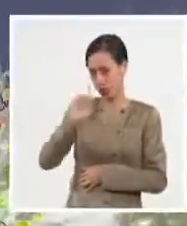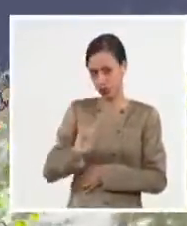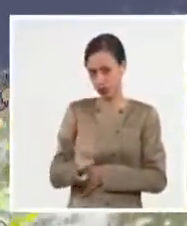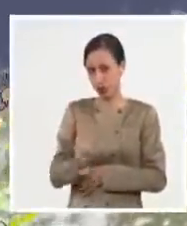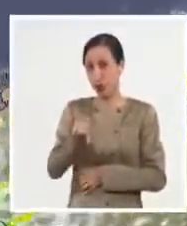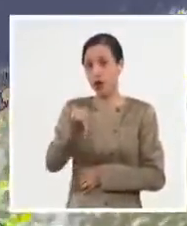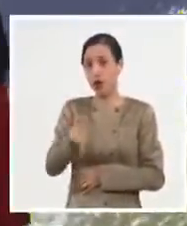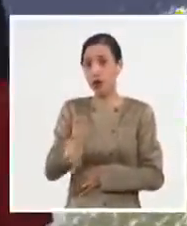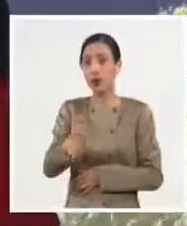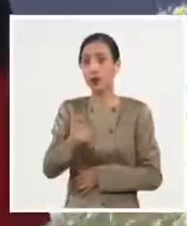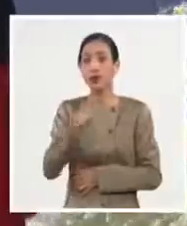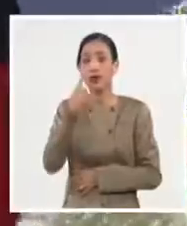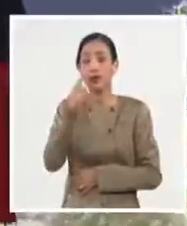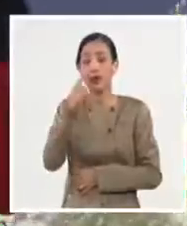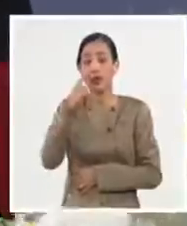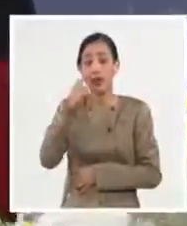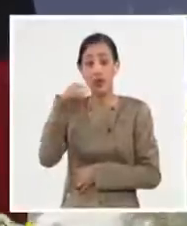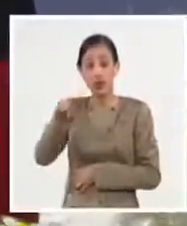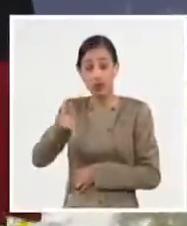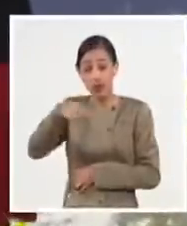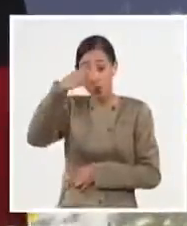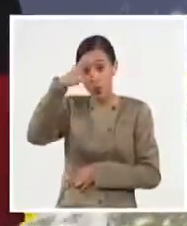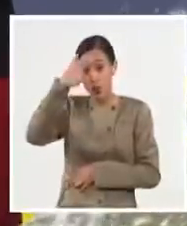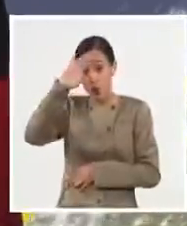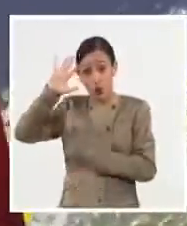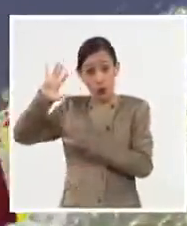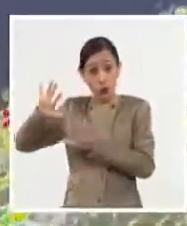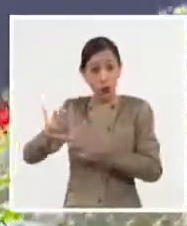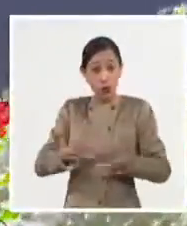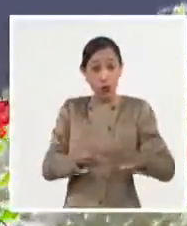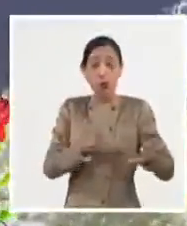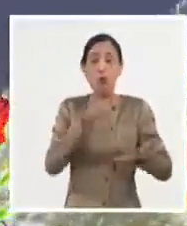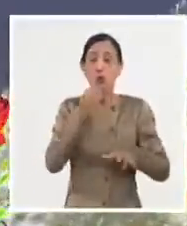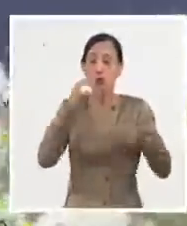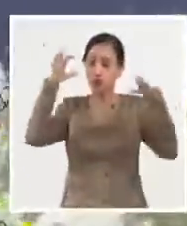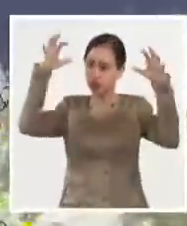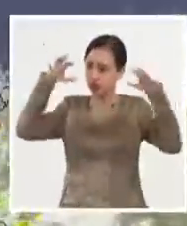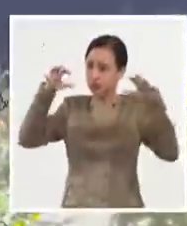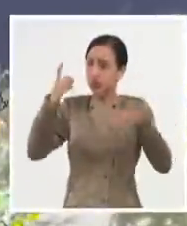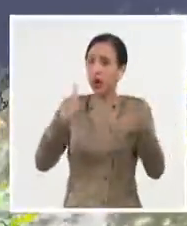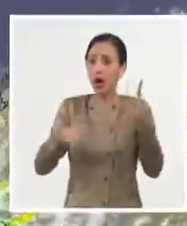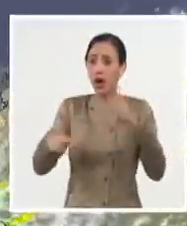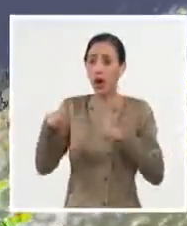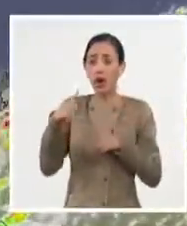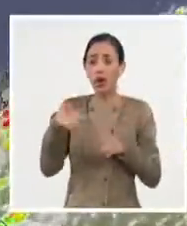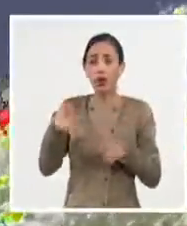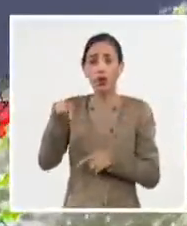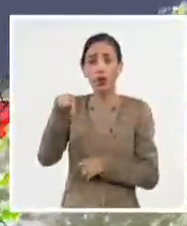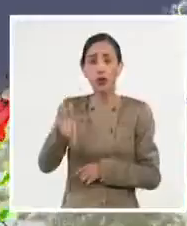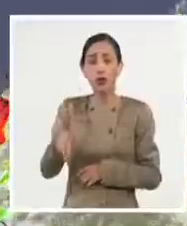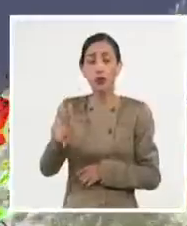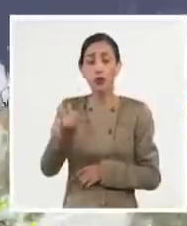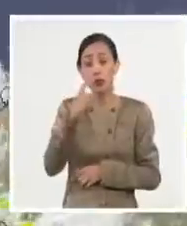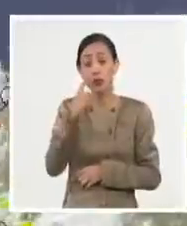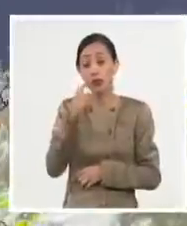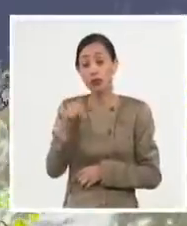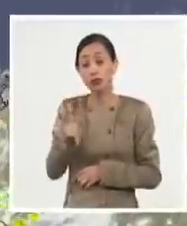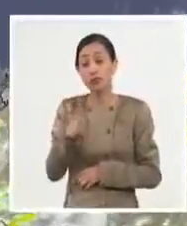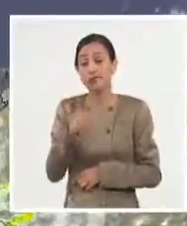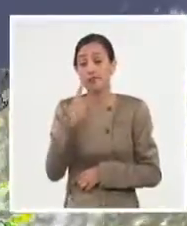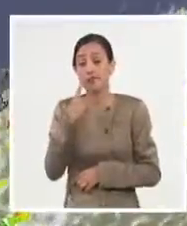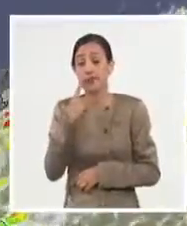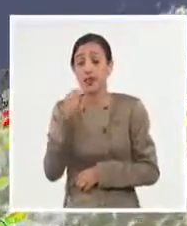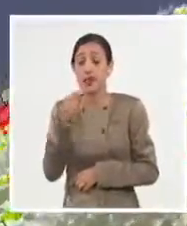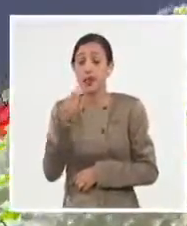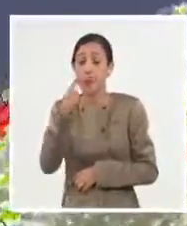se mantiene bajo la influencia de las altas presiones y también la presencia de una baja en la altura, pues ha incentivado